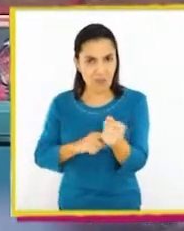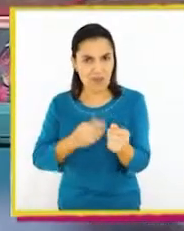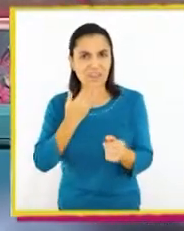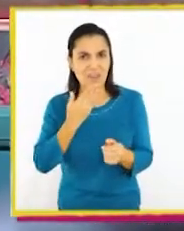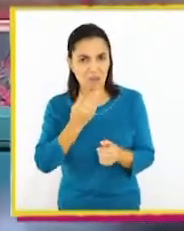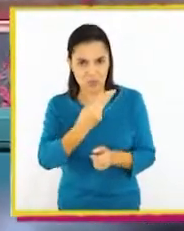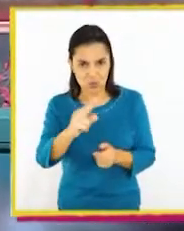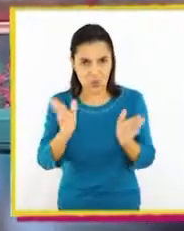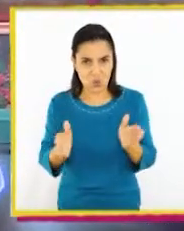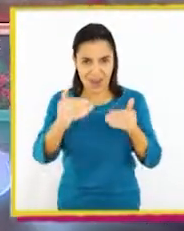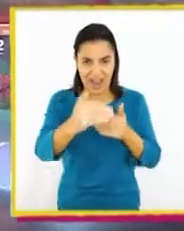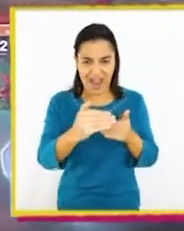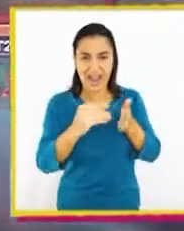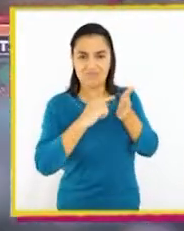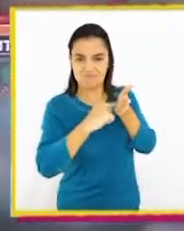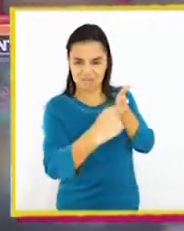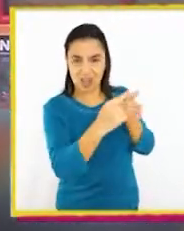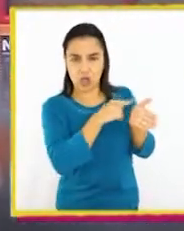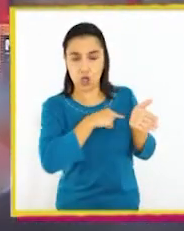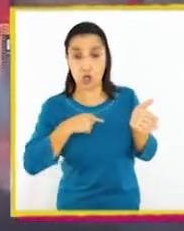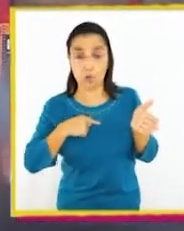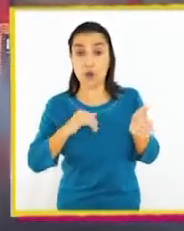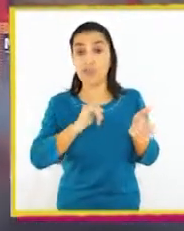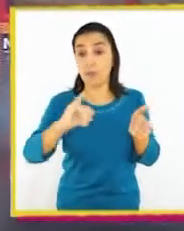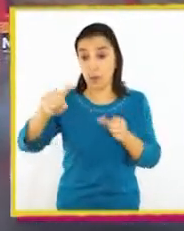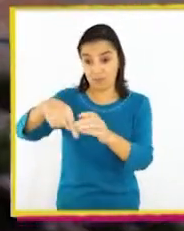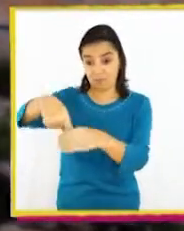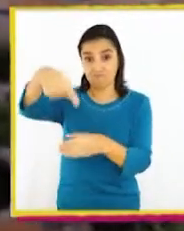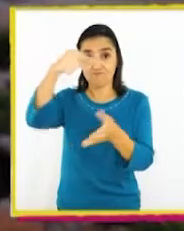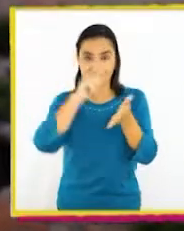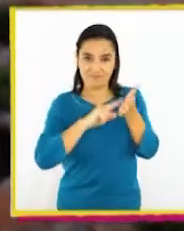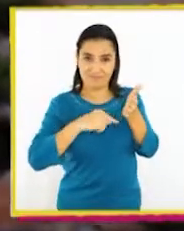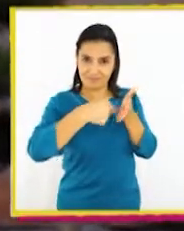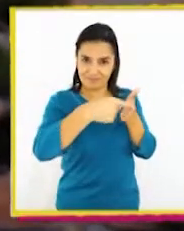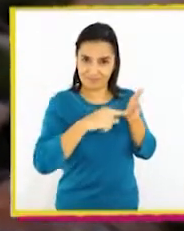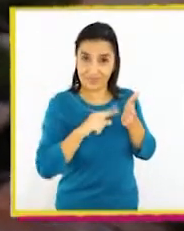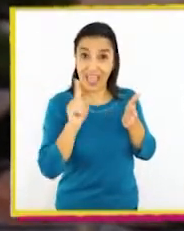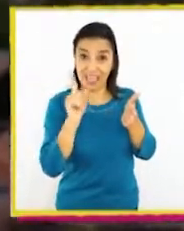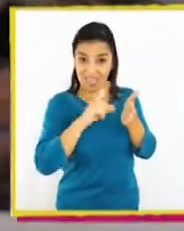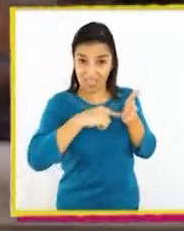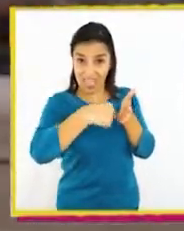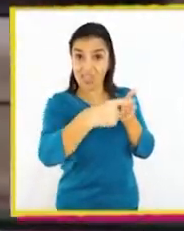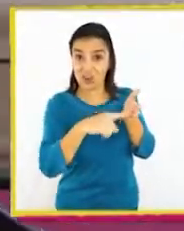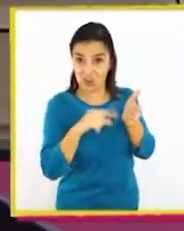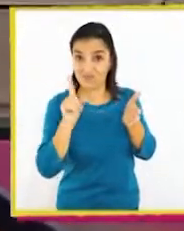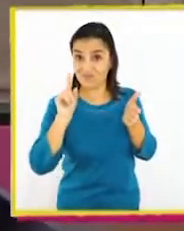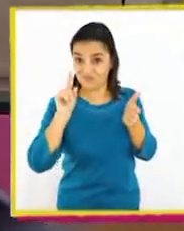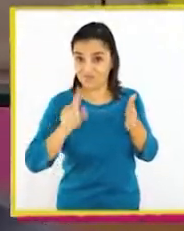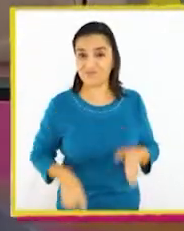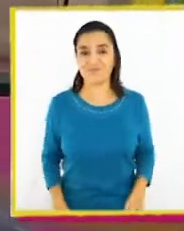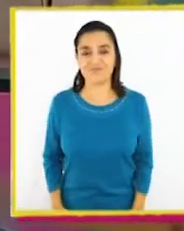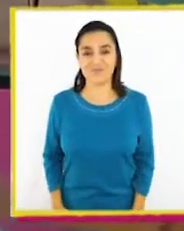Y luego, trazarlo con témpera, usando su dedo así.